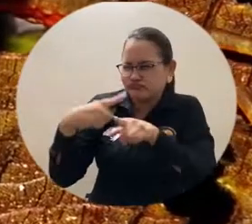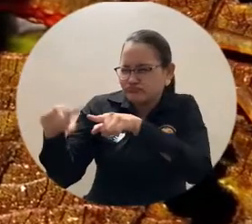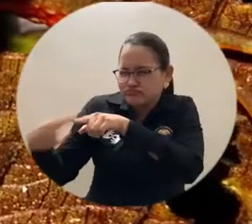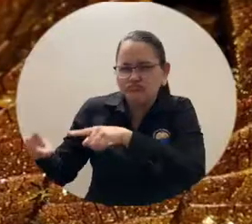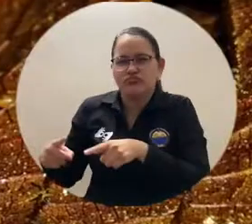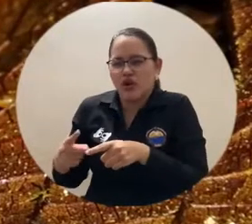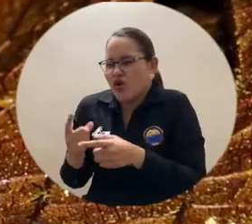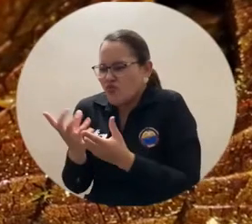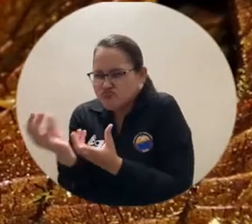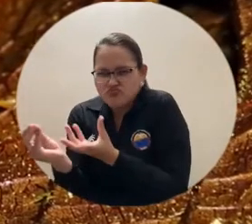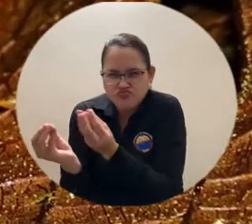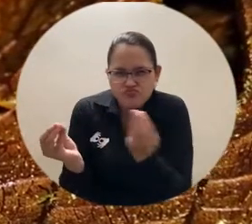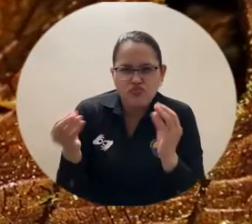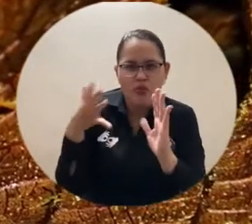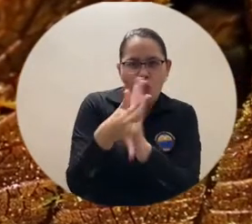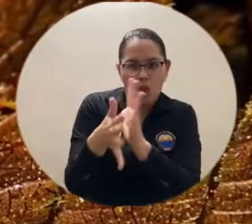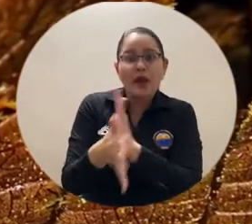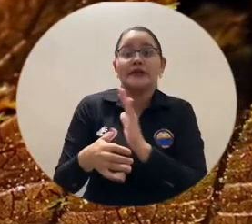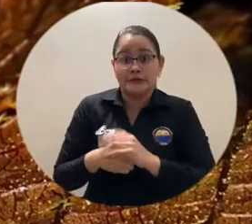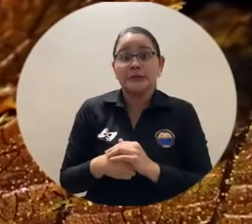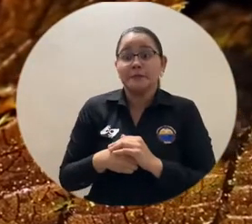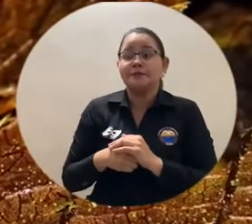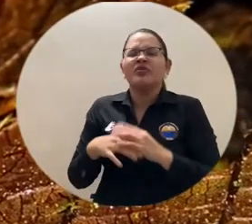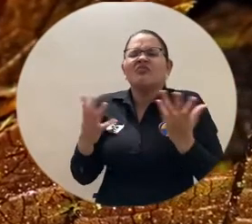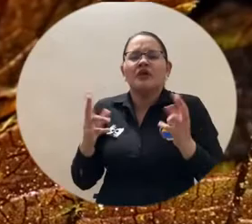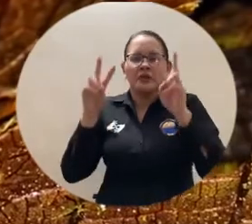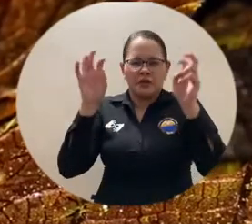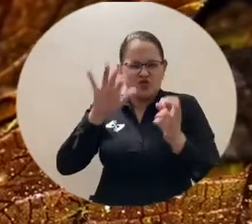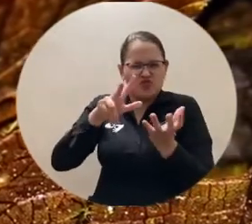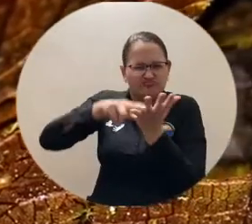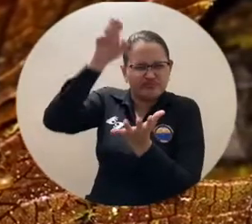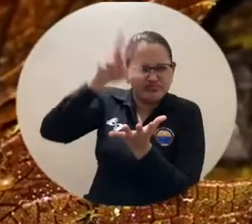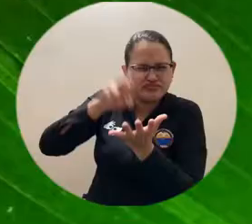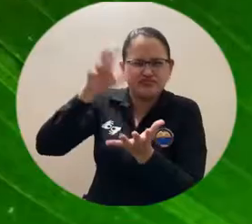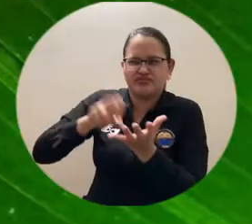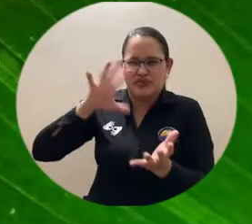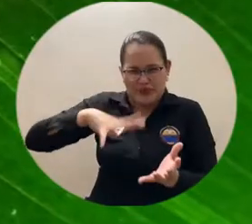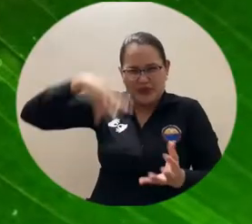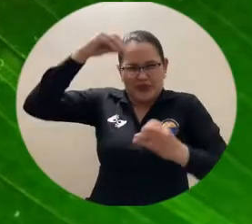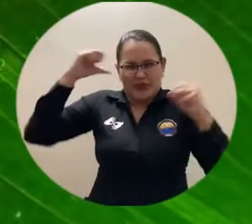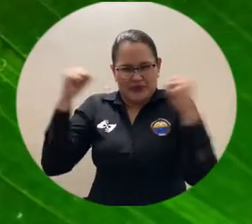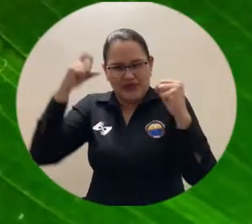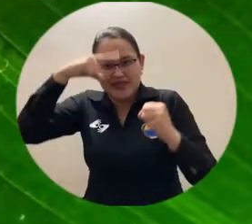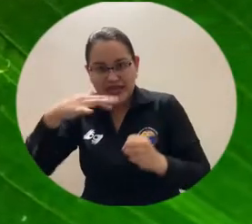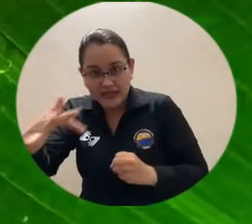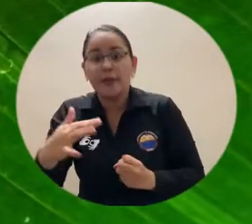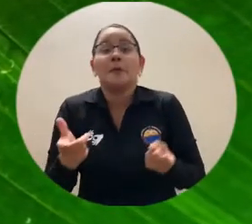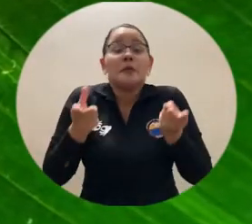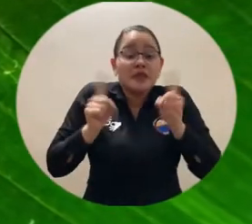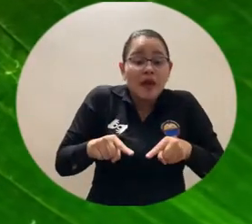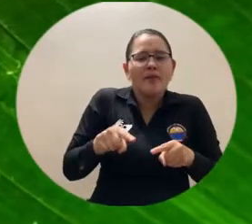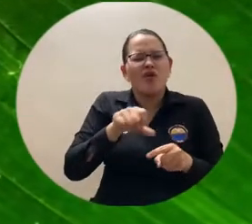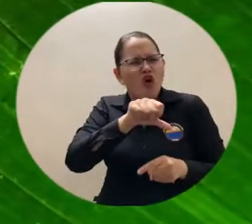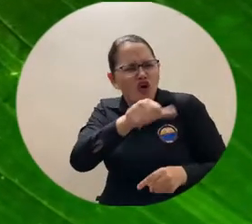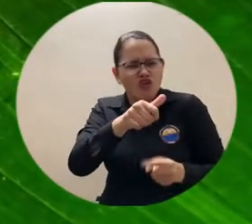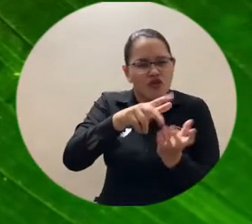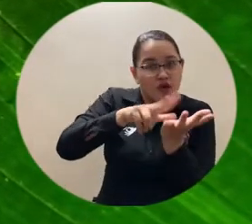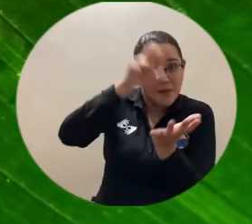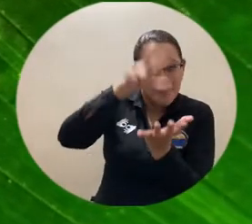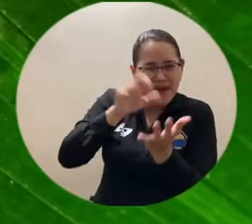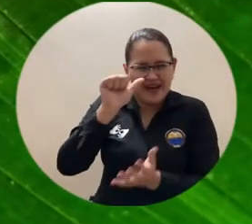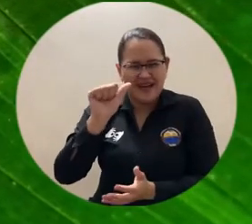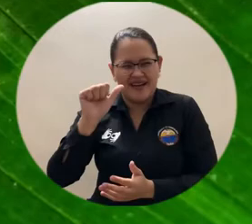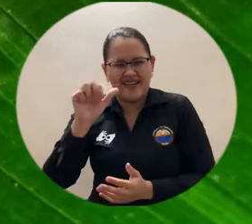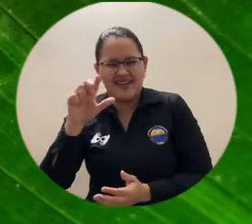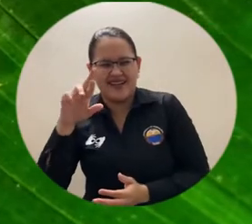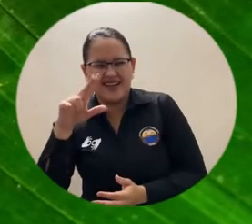Nevada de Santa Marta. En la otra, se realizó un estudio en el que se identificó que el alerquín de Santa Marta posee una amplia diversidad